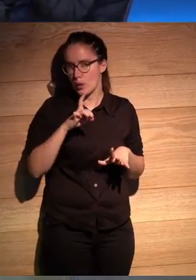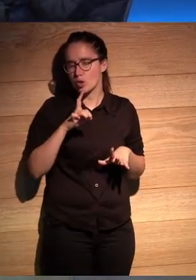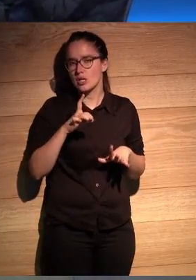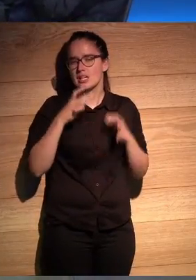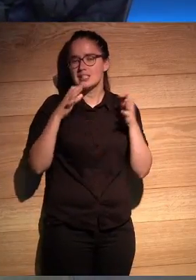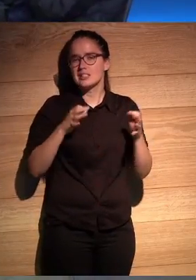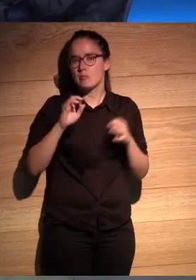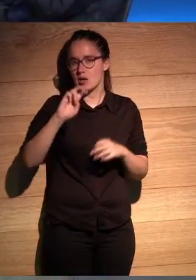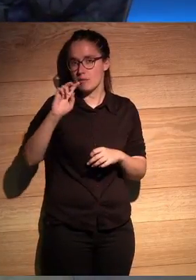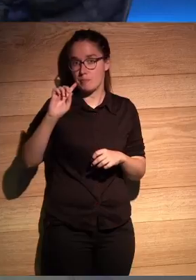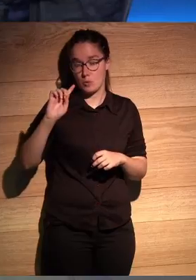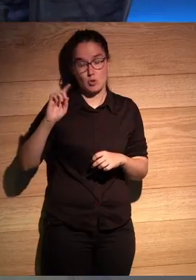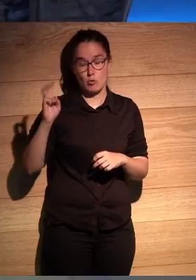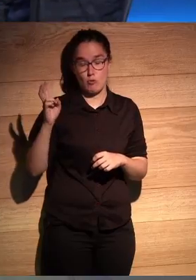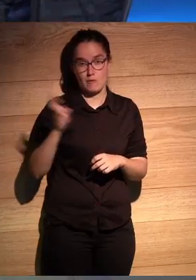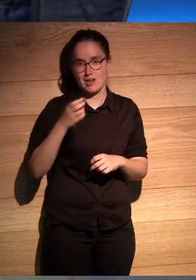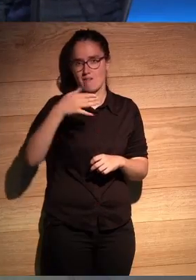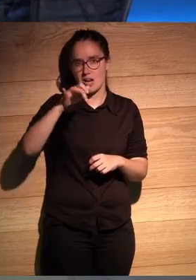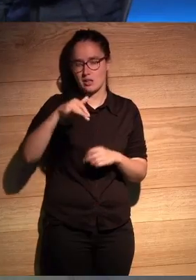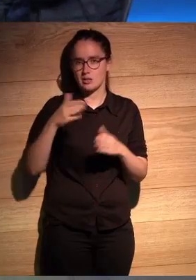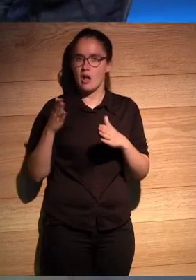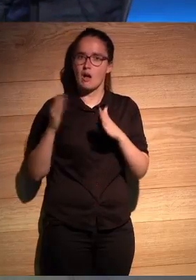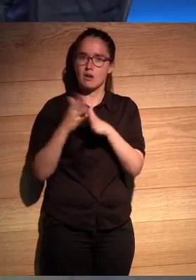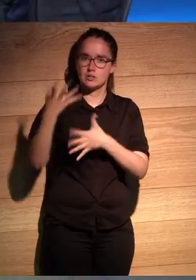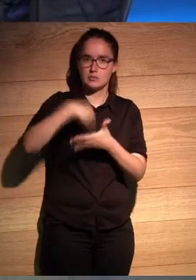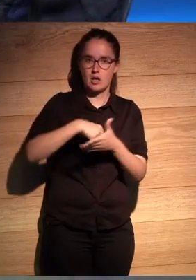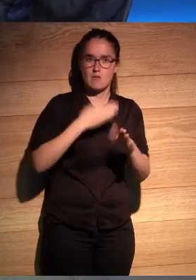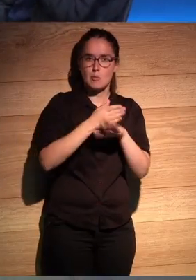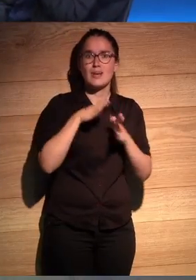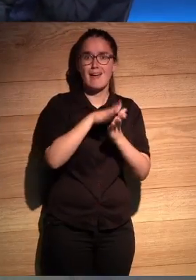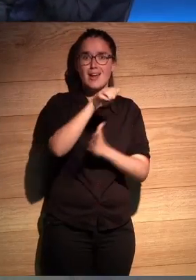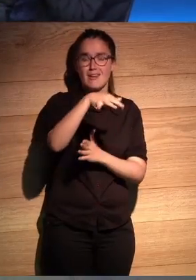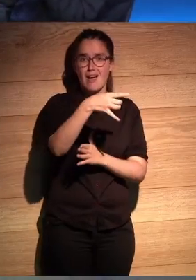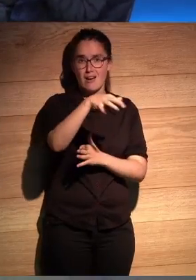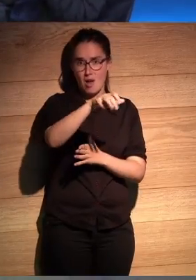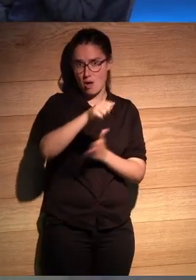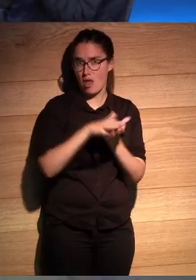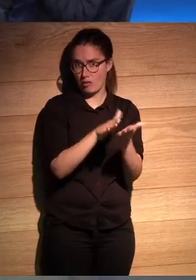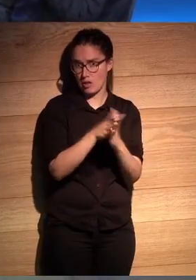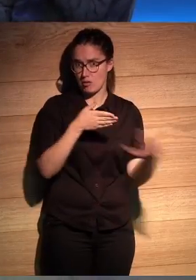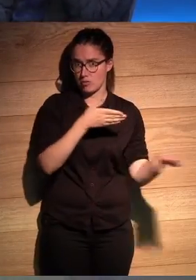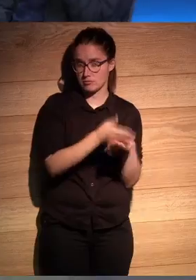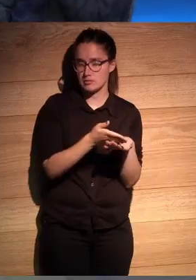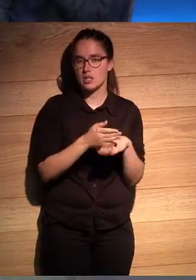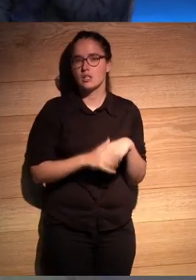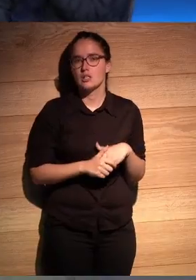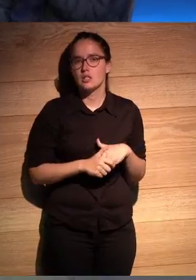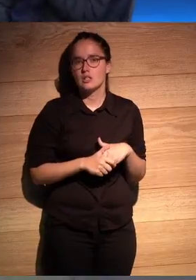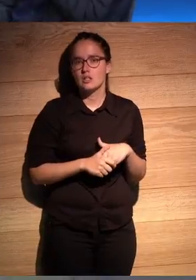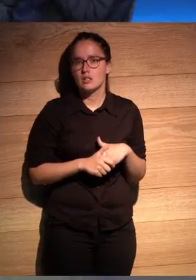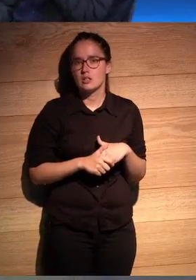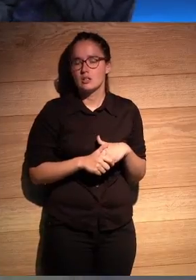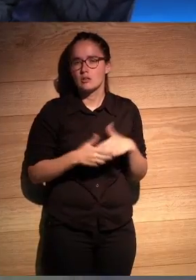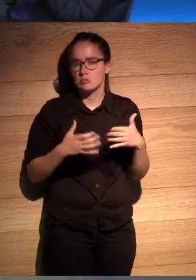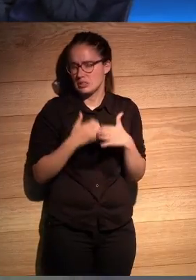él siempre venía de Blanes pasaba por casa íbamos juntos a Anagrama o él seguía camino para Anagrama yo lo conté varias